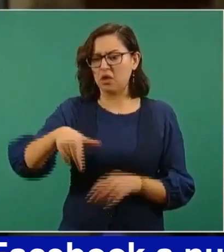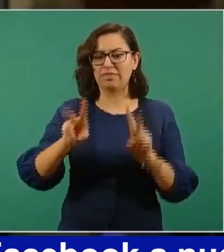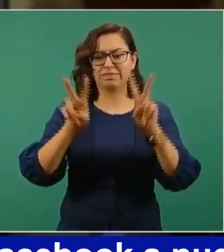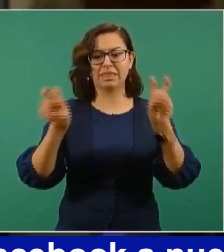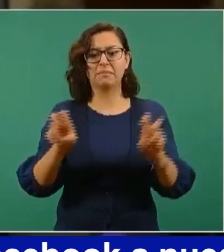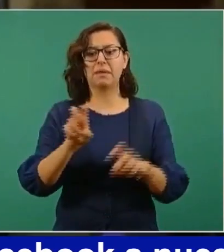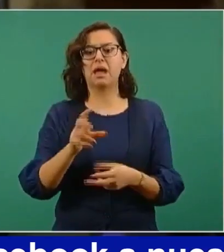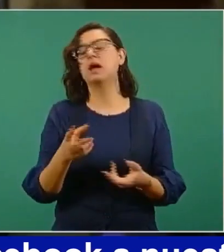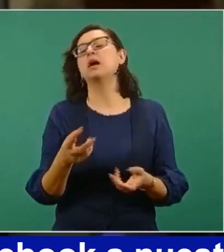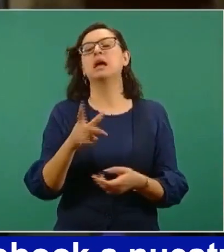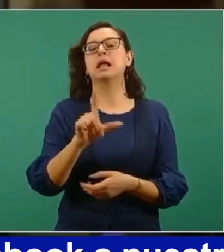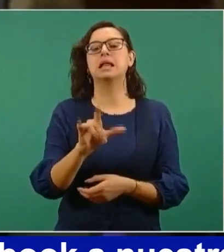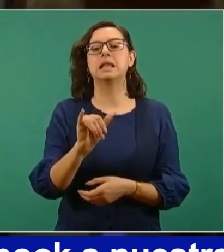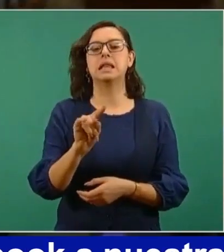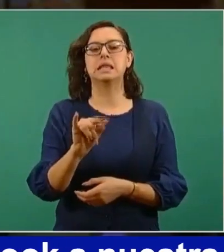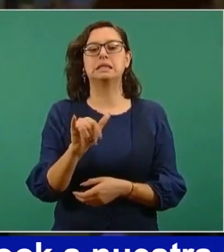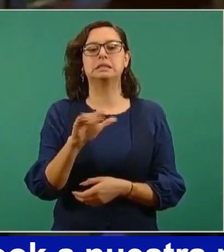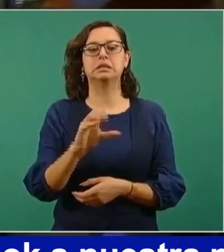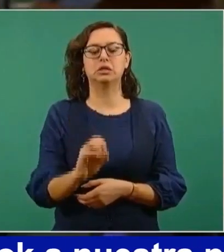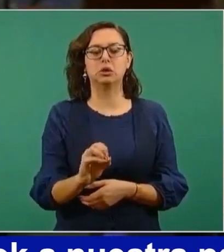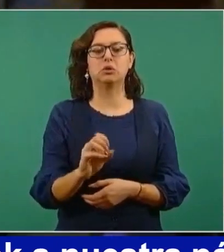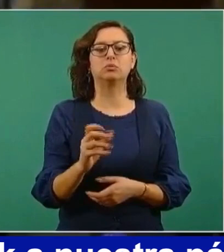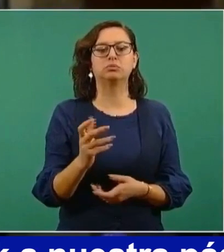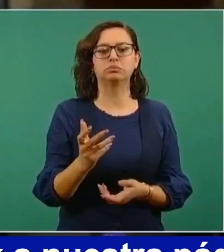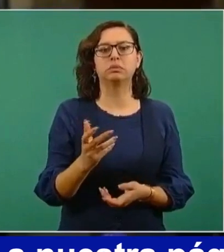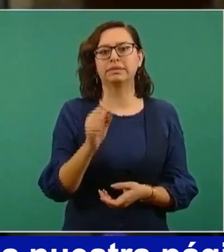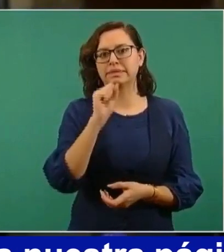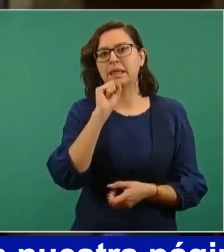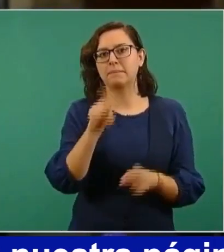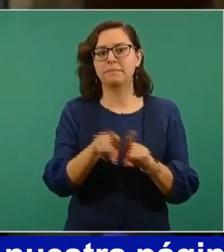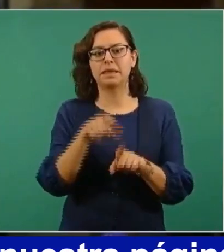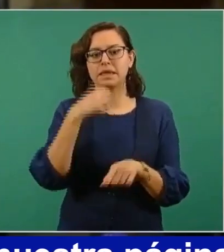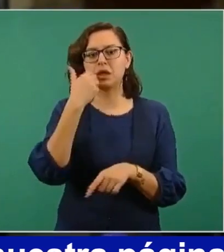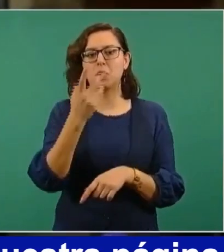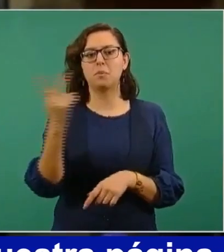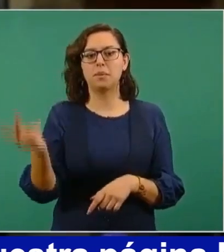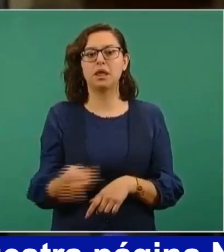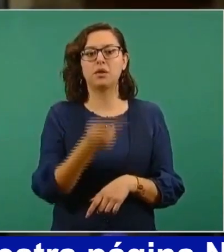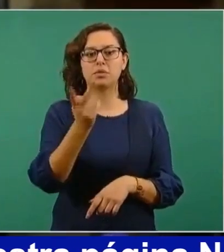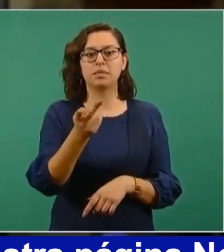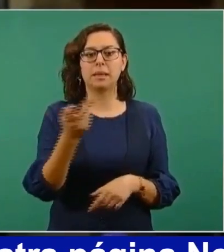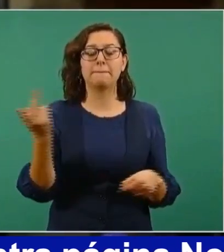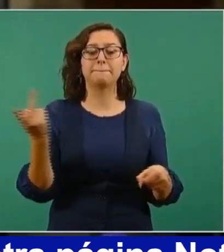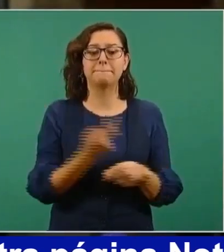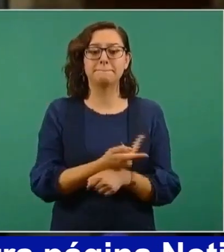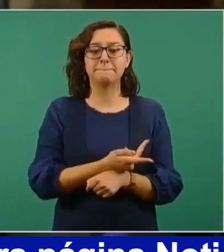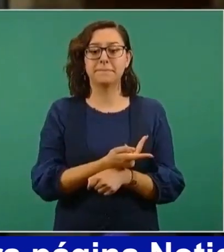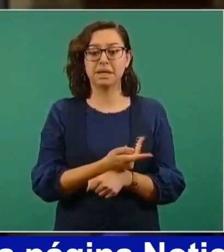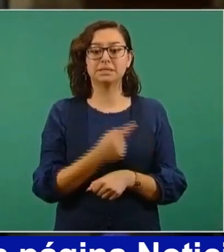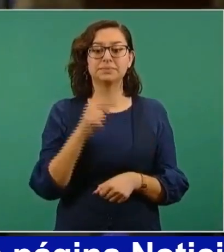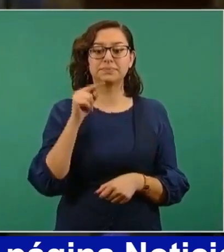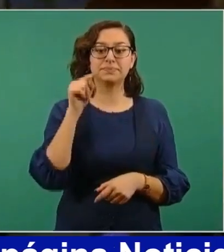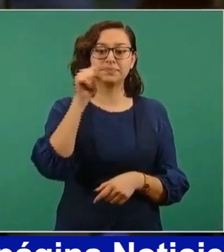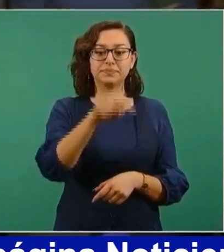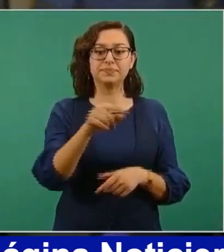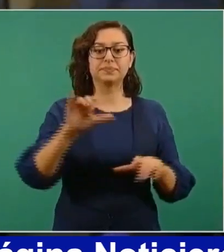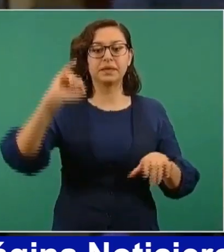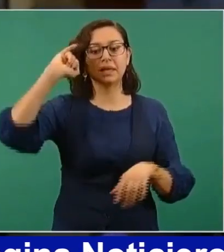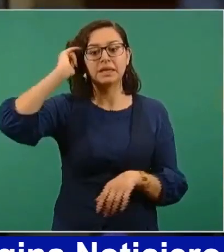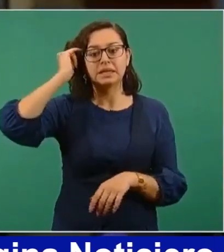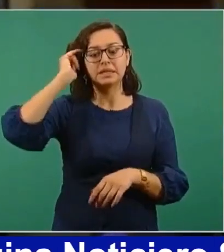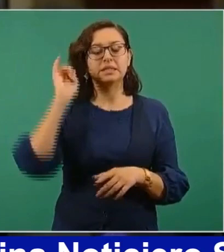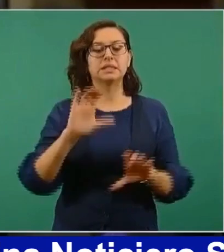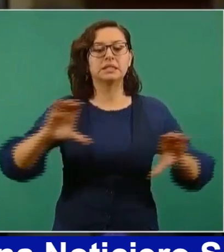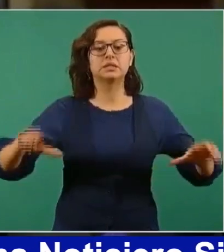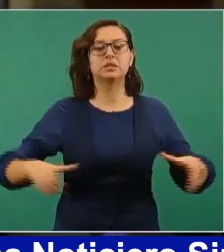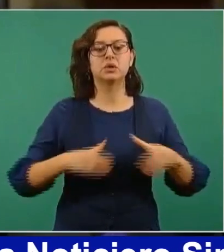dado caso que también le queremos preguntar? La comunidad guarijía, que es una de las comunidades más pobres del país, los indígenas, que a